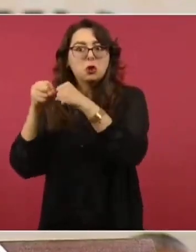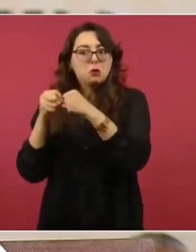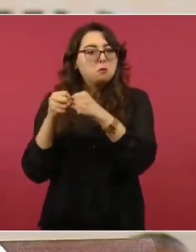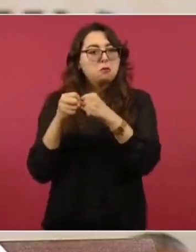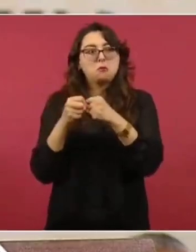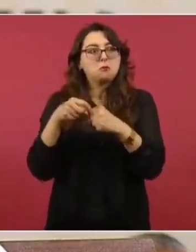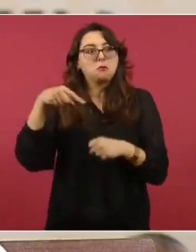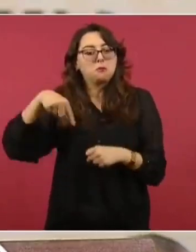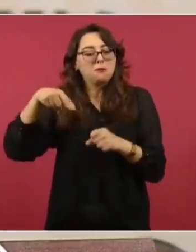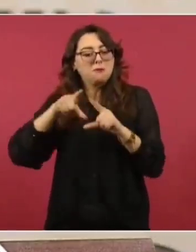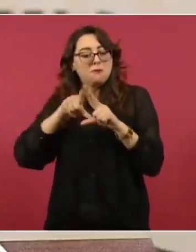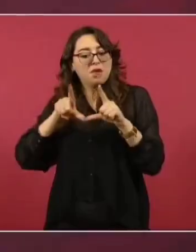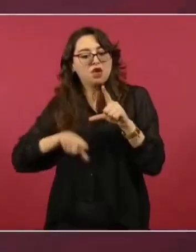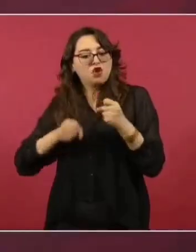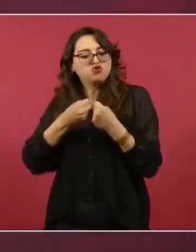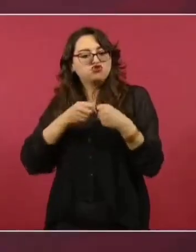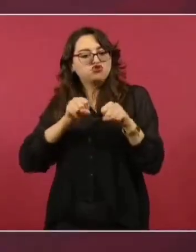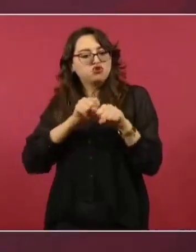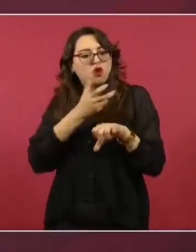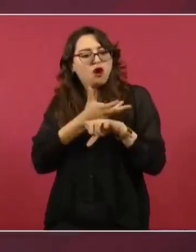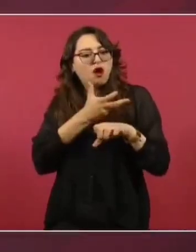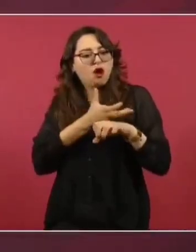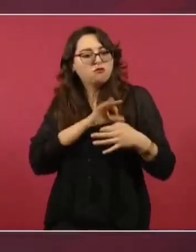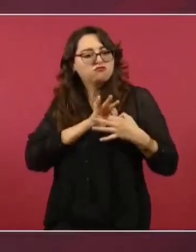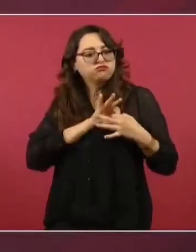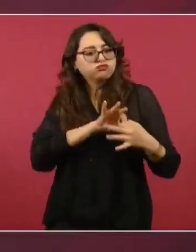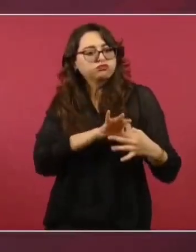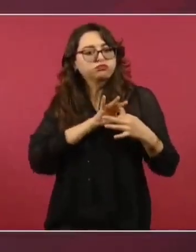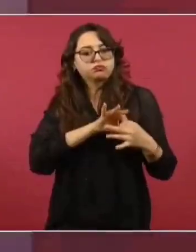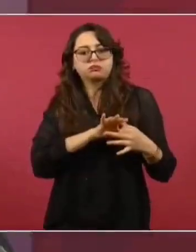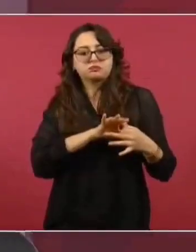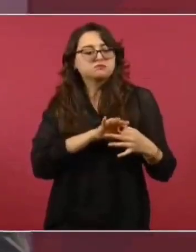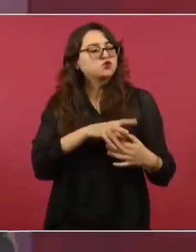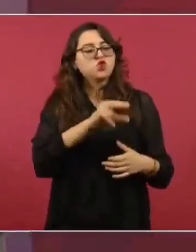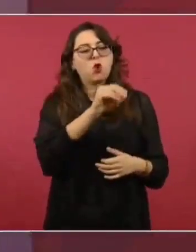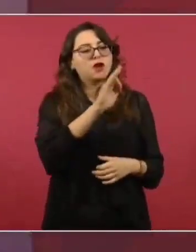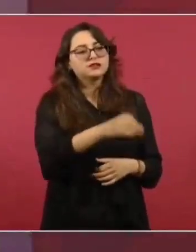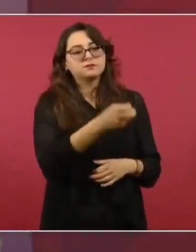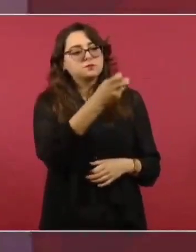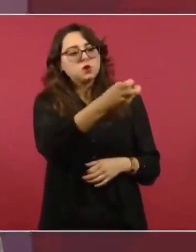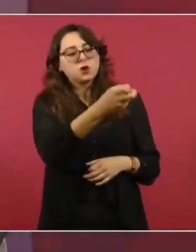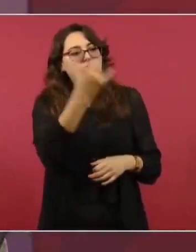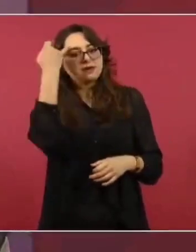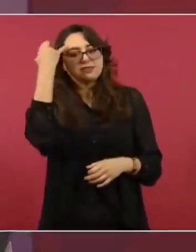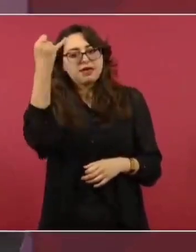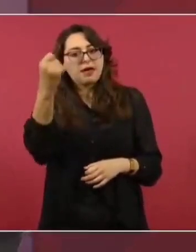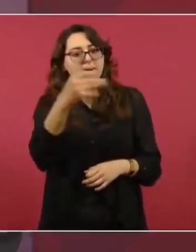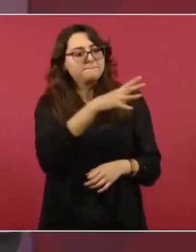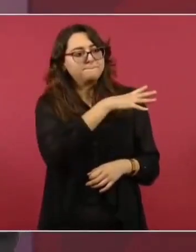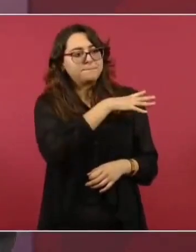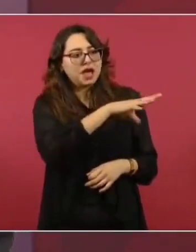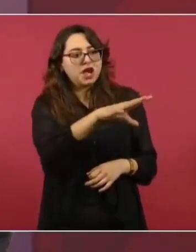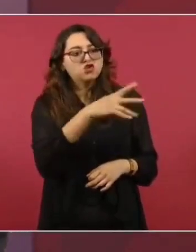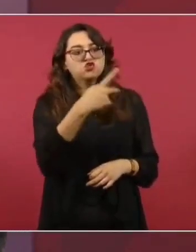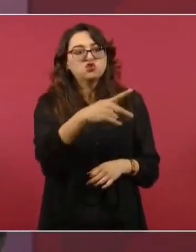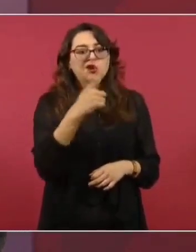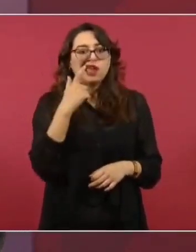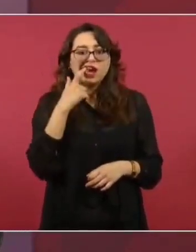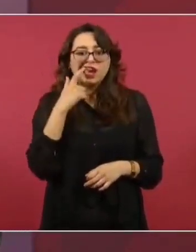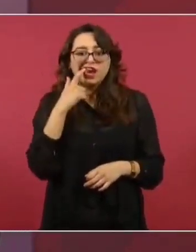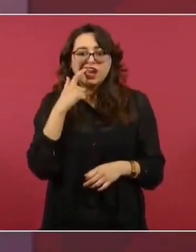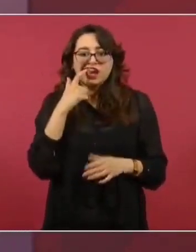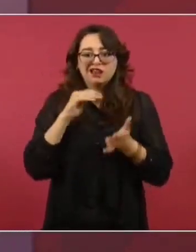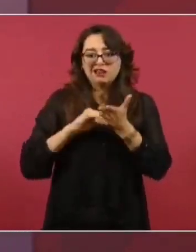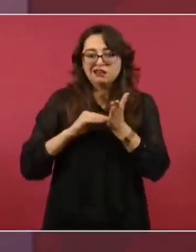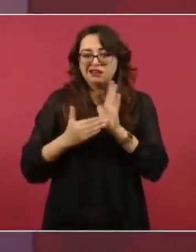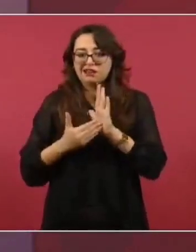Entonces, no se lo admitimos, desde aquí le decimos, lo rechazamos. Y toda la estrategia que están haciendo, que es